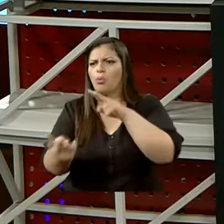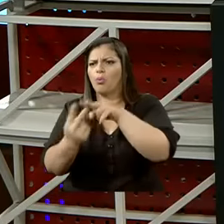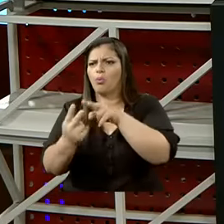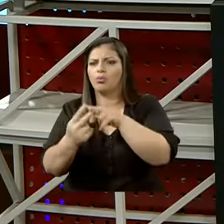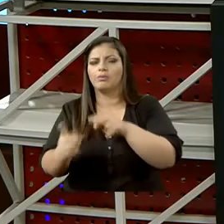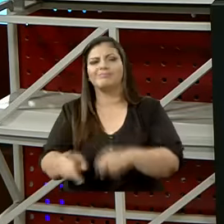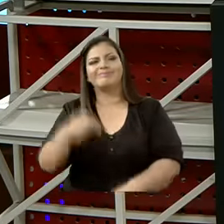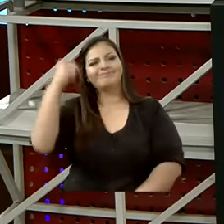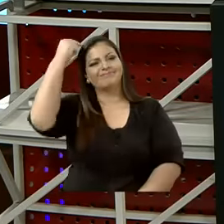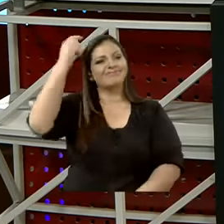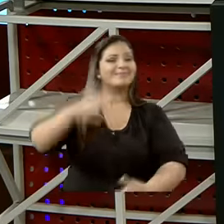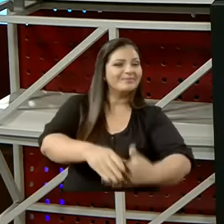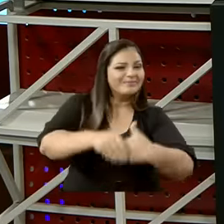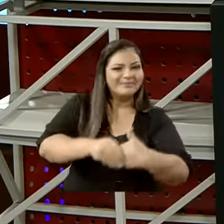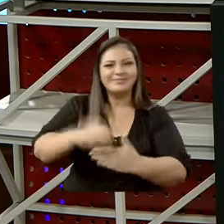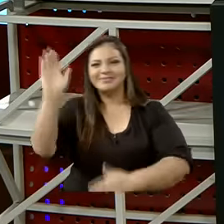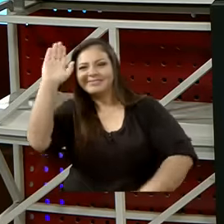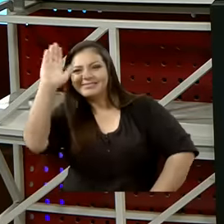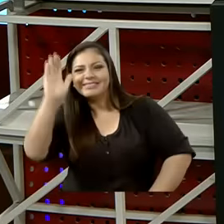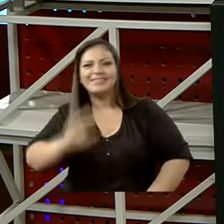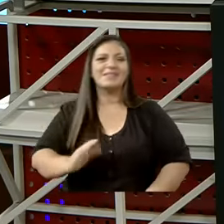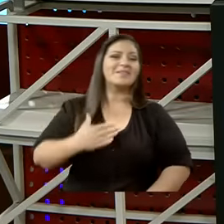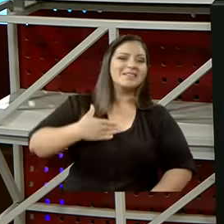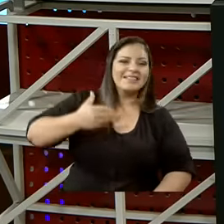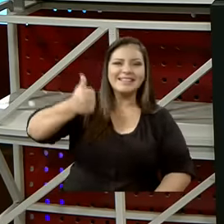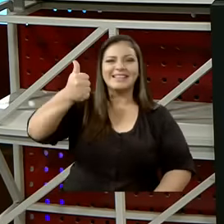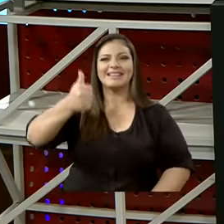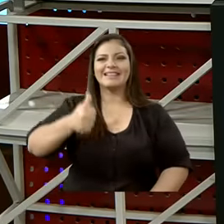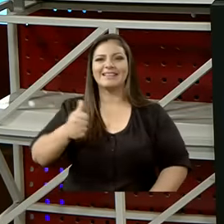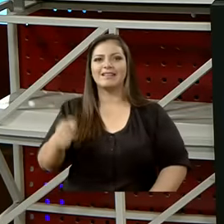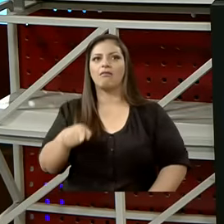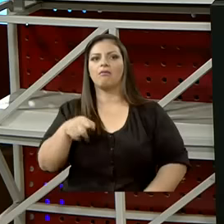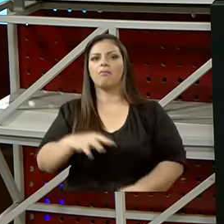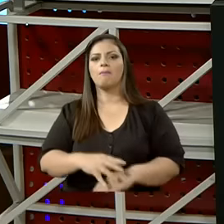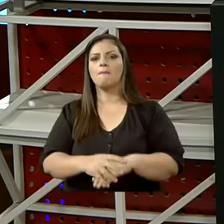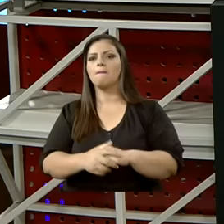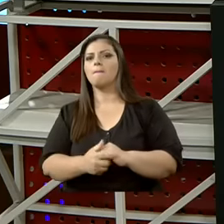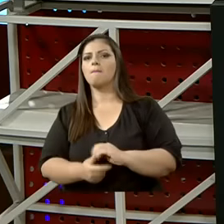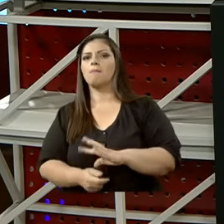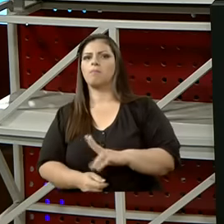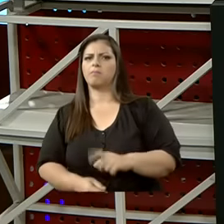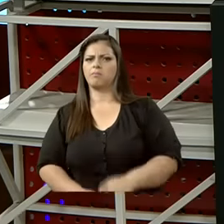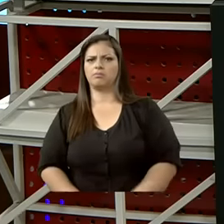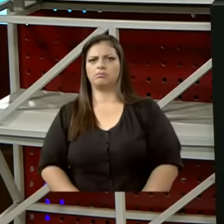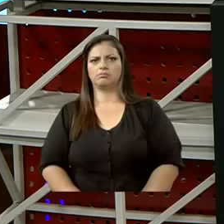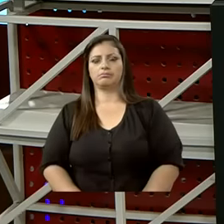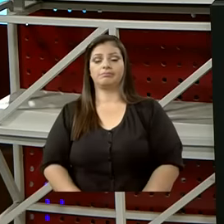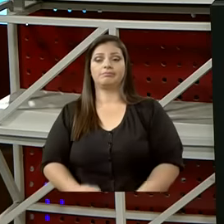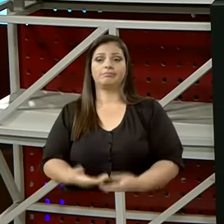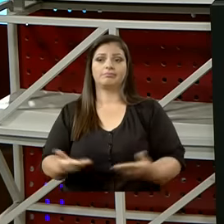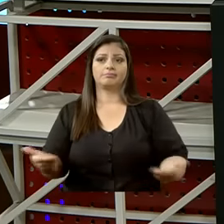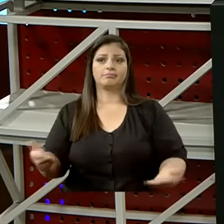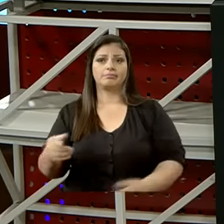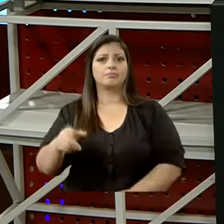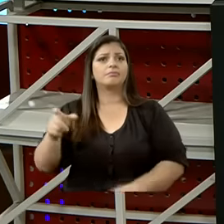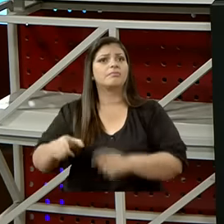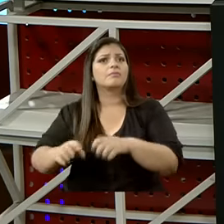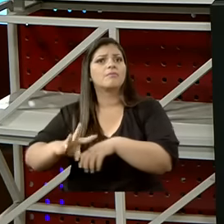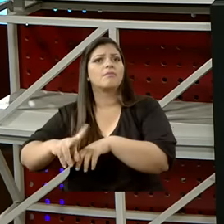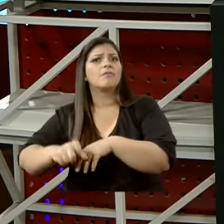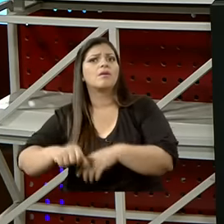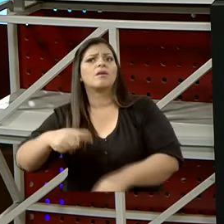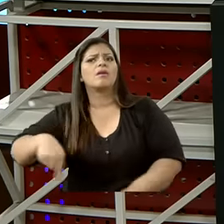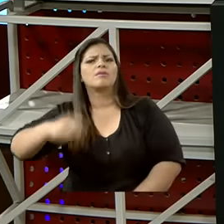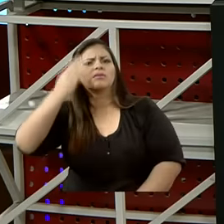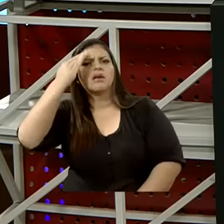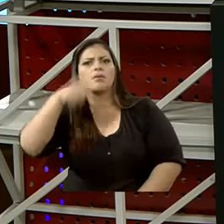obtenido. Los ladrones no son brujos. Pero por supuesto. adivinos. Ni porque tenemos martes 13. Así es. ¿Cómo se enteran de lo que hay? Porque tienen su contacto y su conexión.